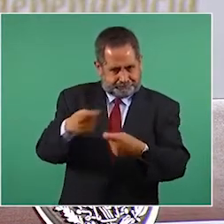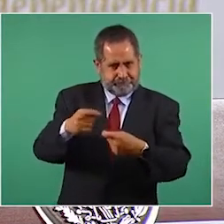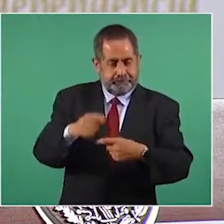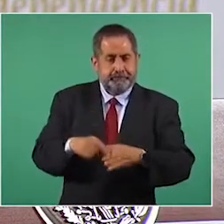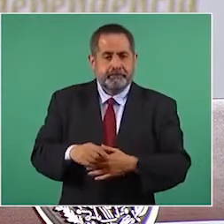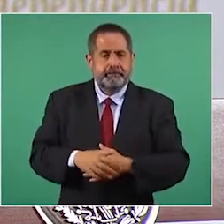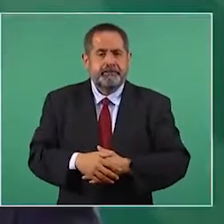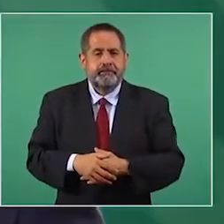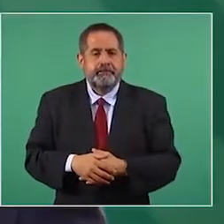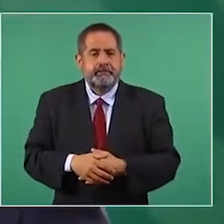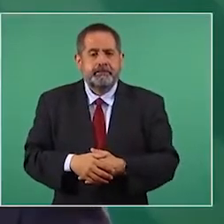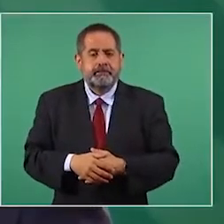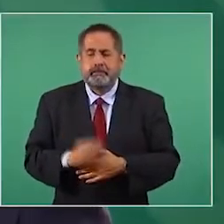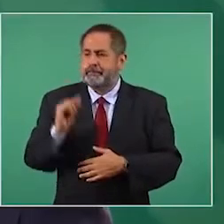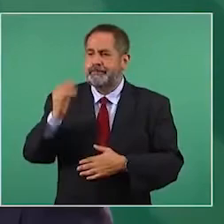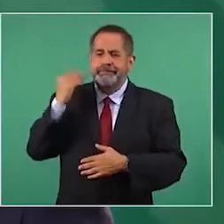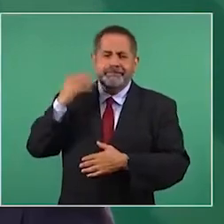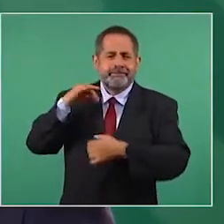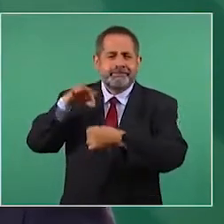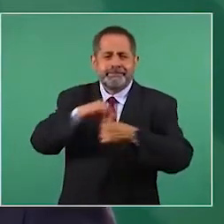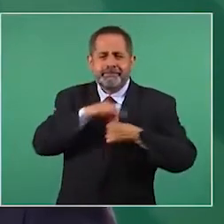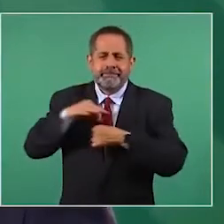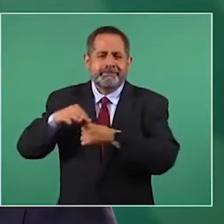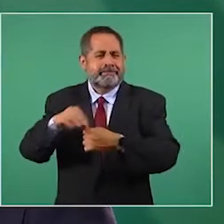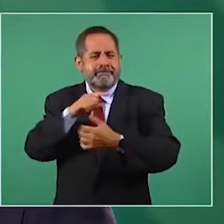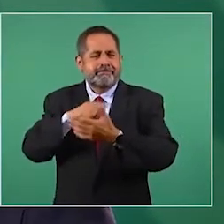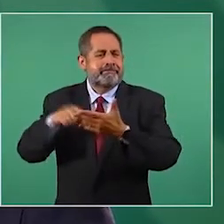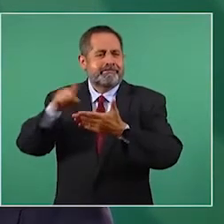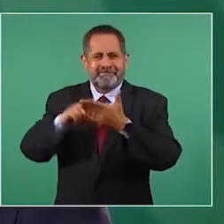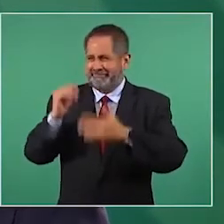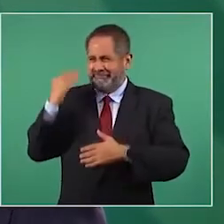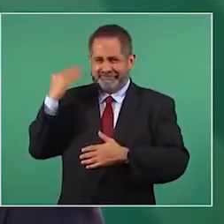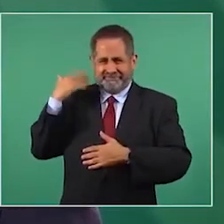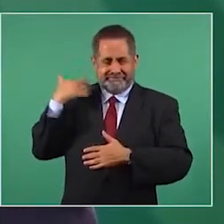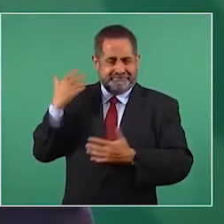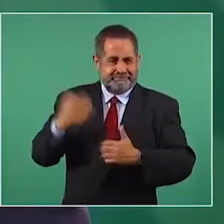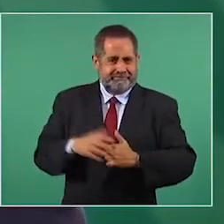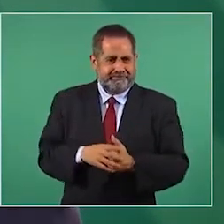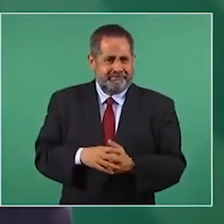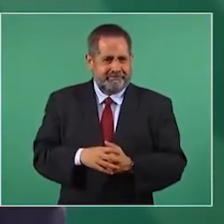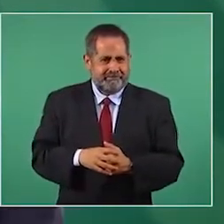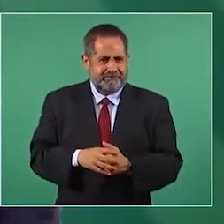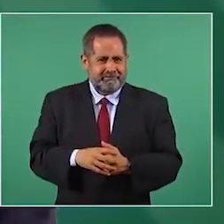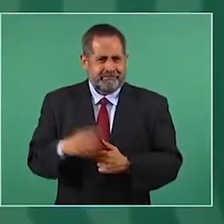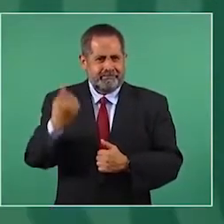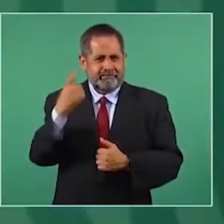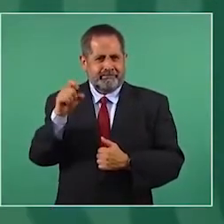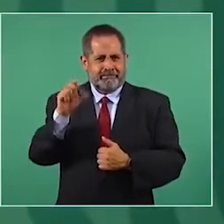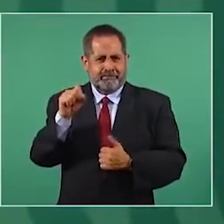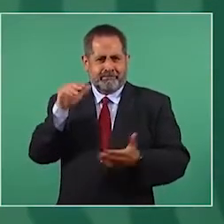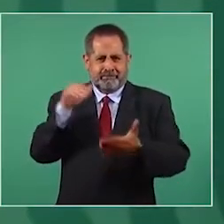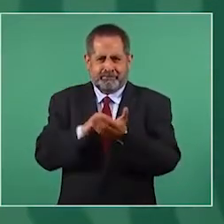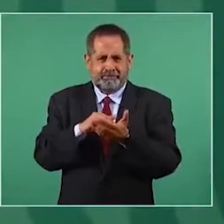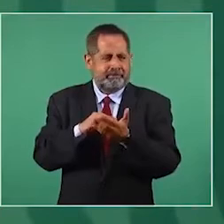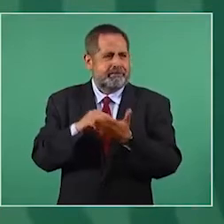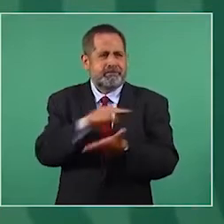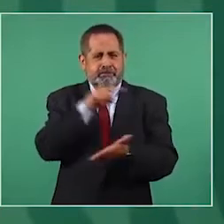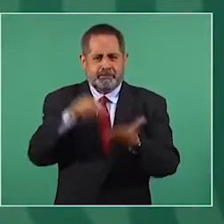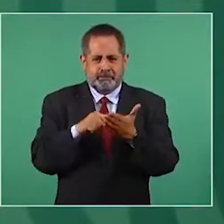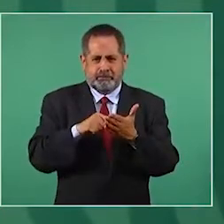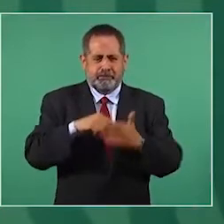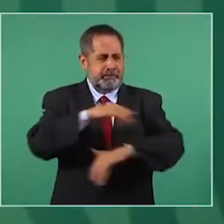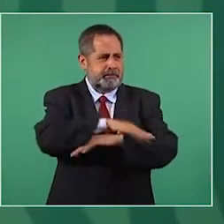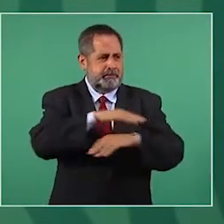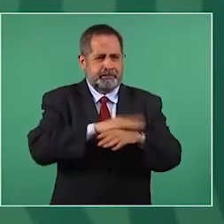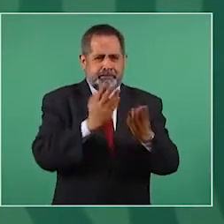De que hubo elecciones de 160 mil casillas,